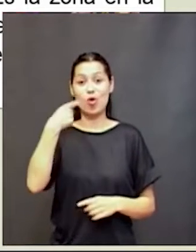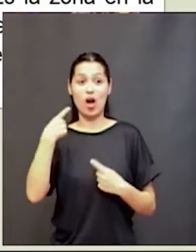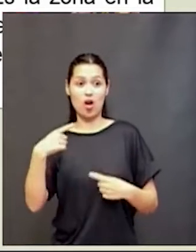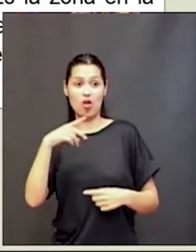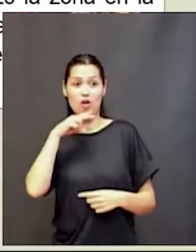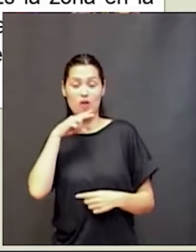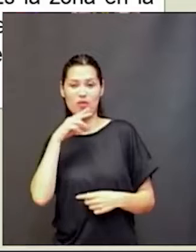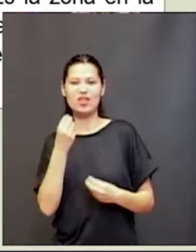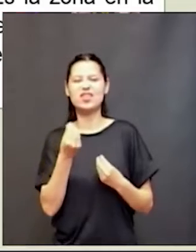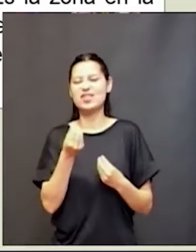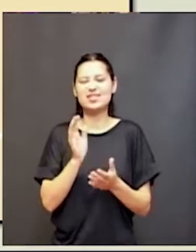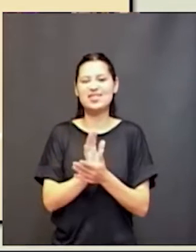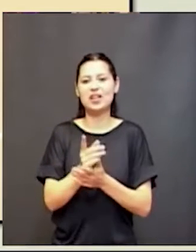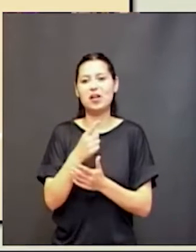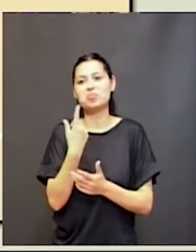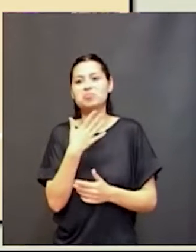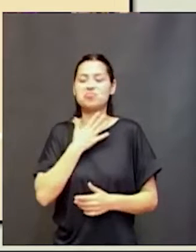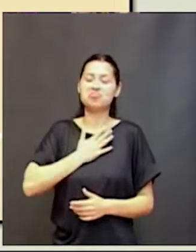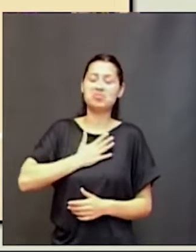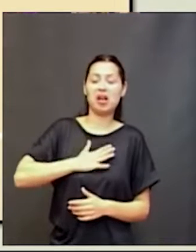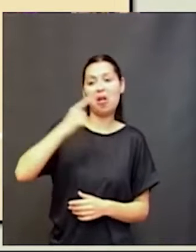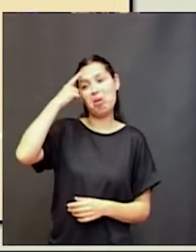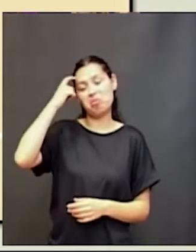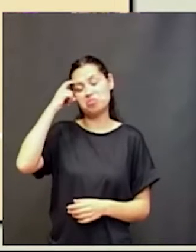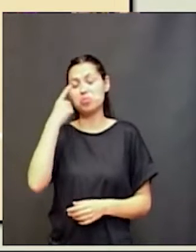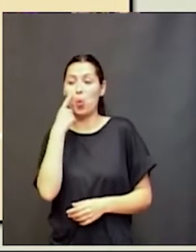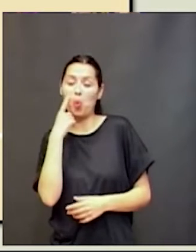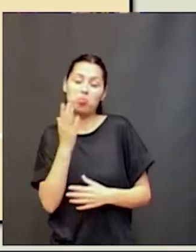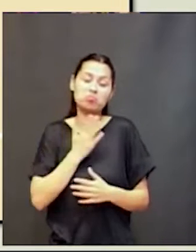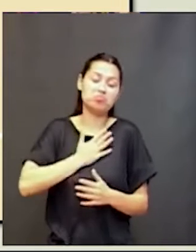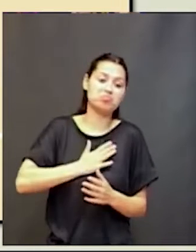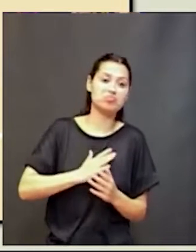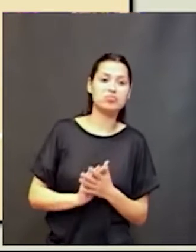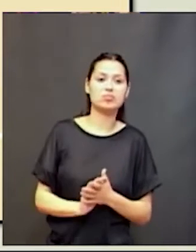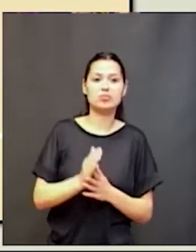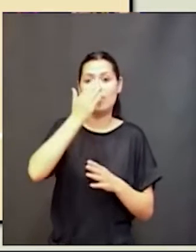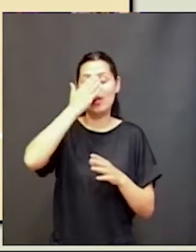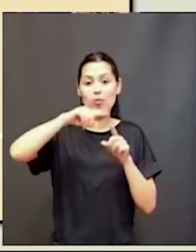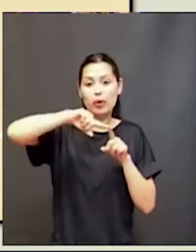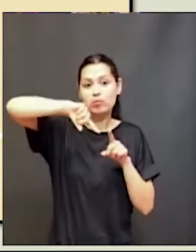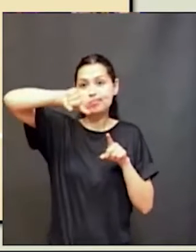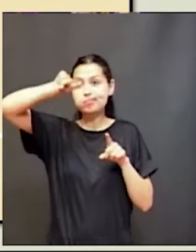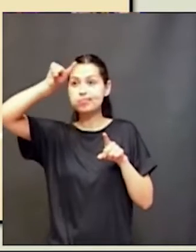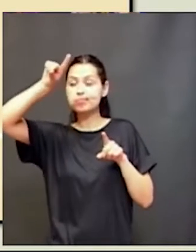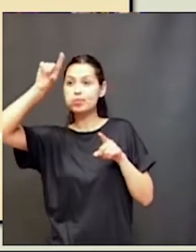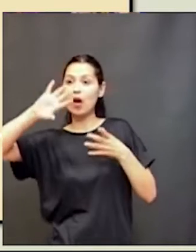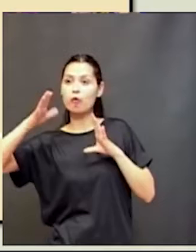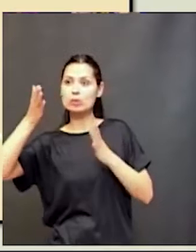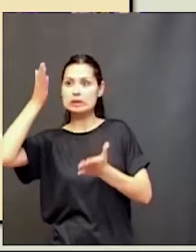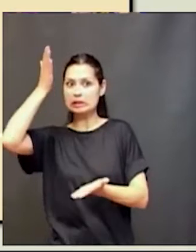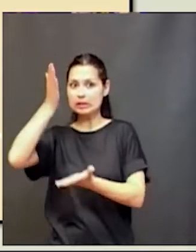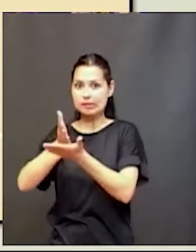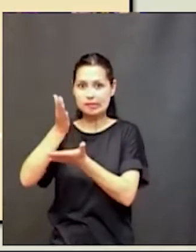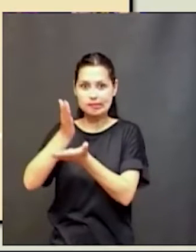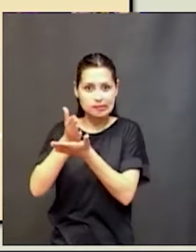tranquilos, tenemos aprendizajes que manejamos y cuando empezamos a subir la curva de exigencia, de exigencia que significa ambiente